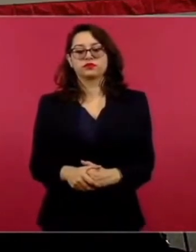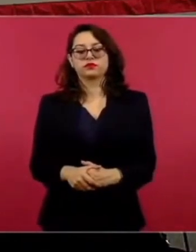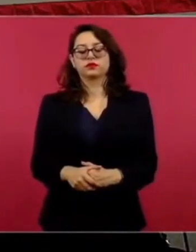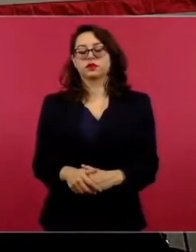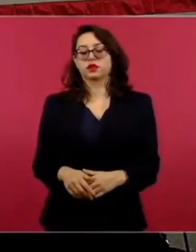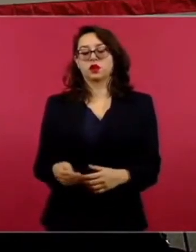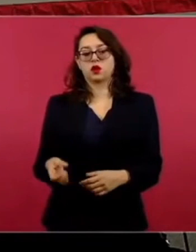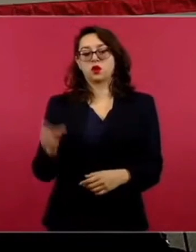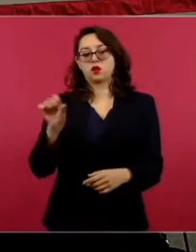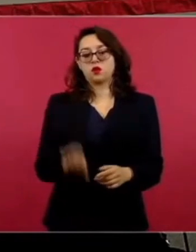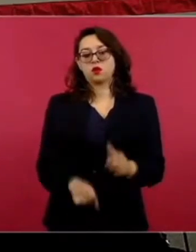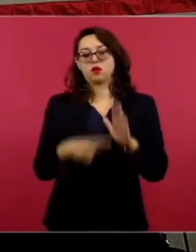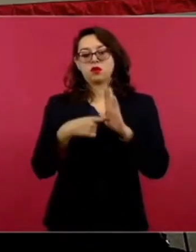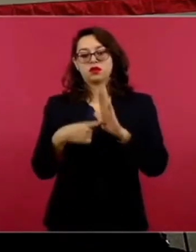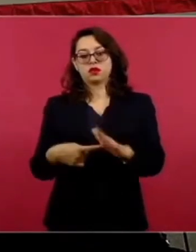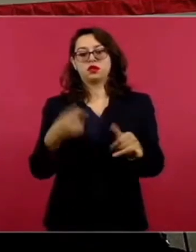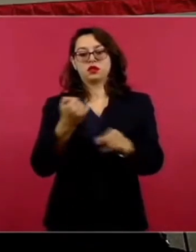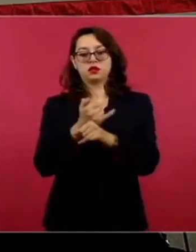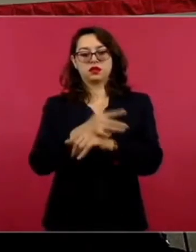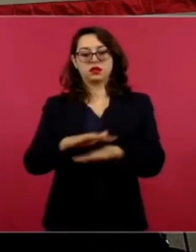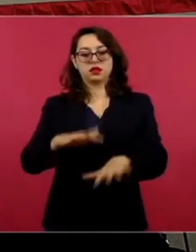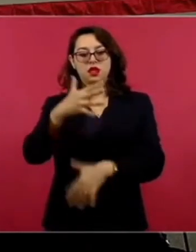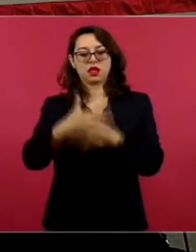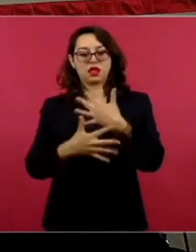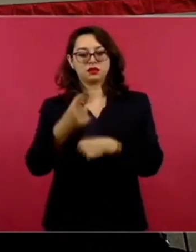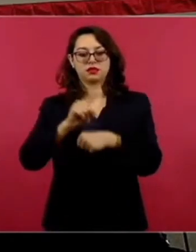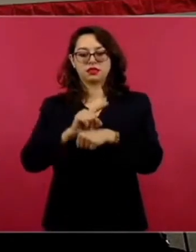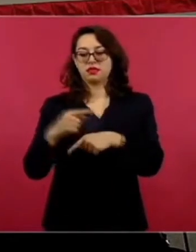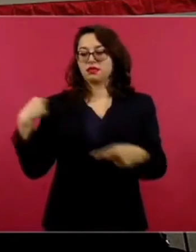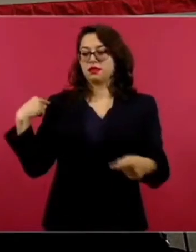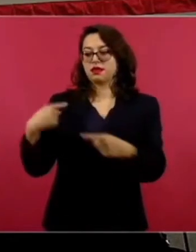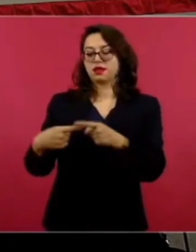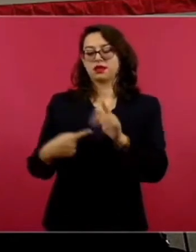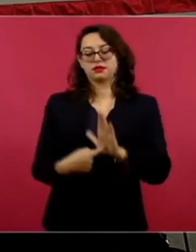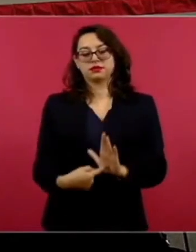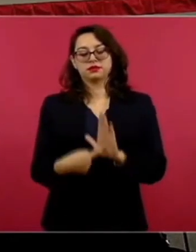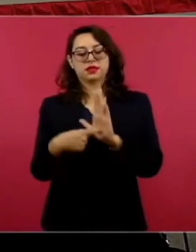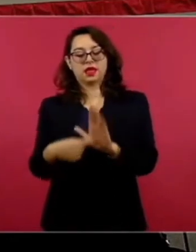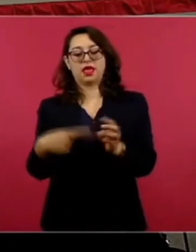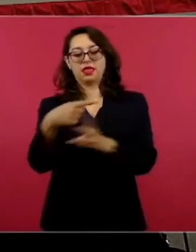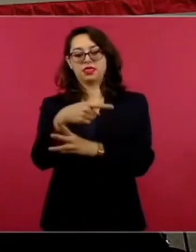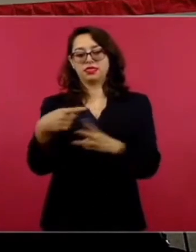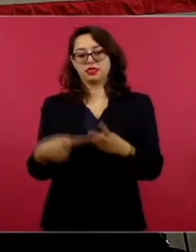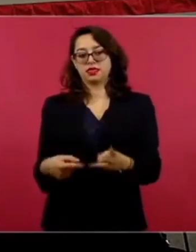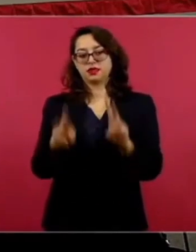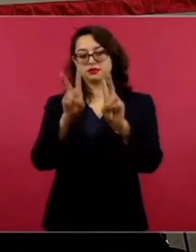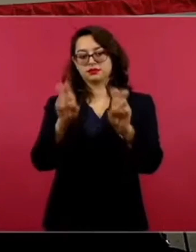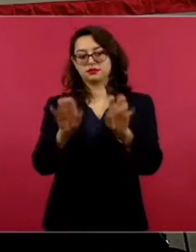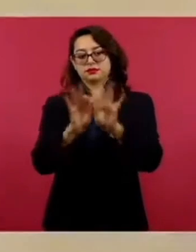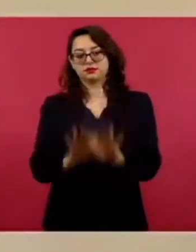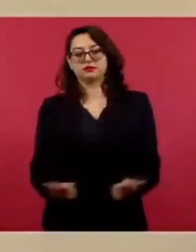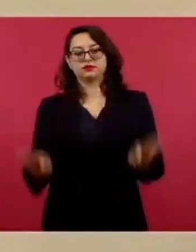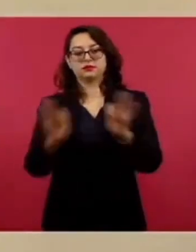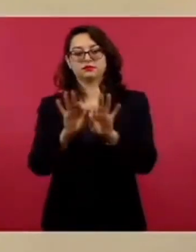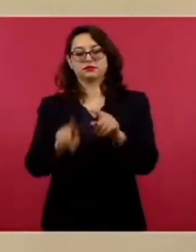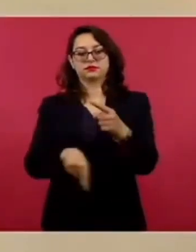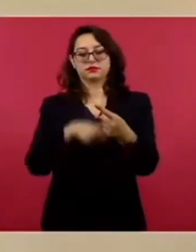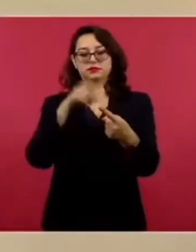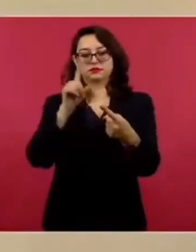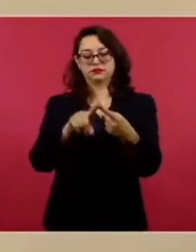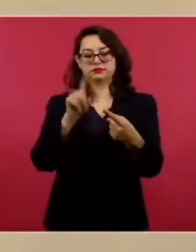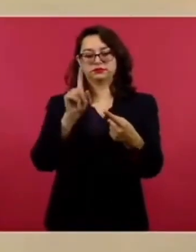de seguridad con tres temas fundamentalmente. El primero tiene que ver con las